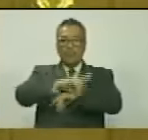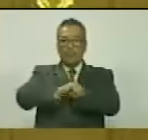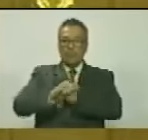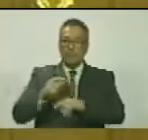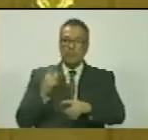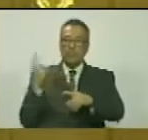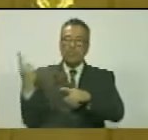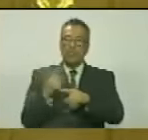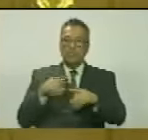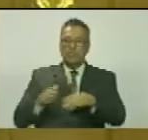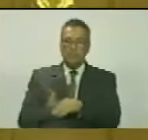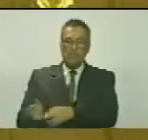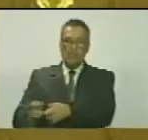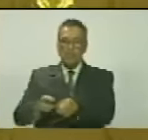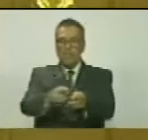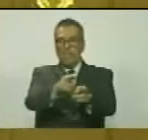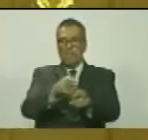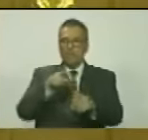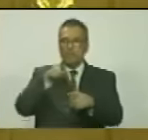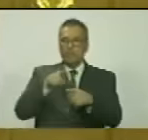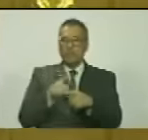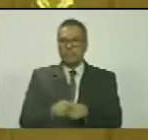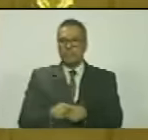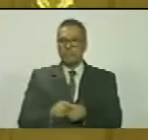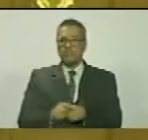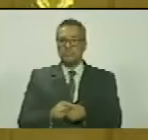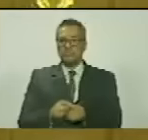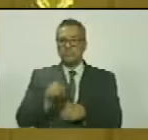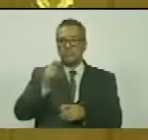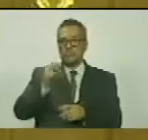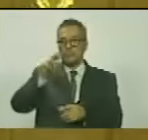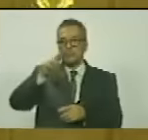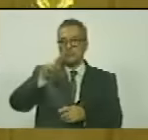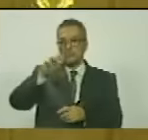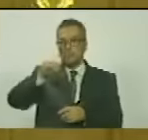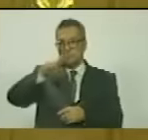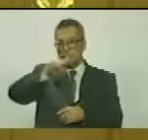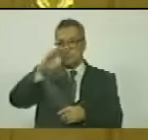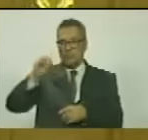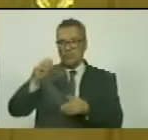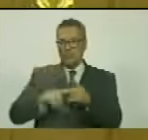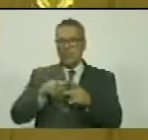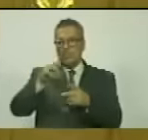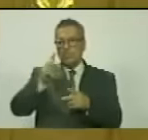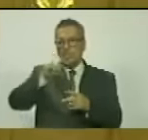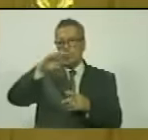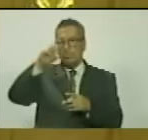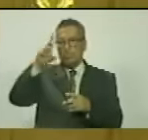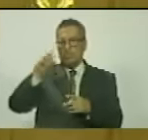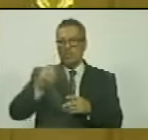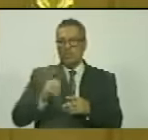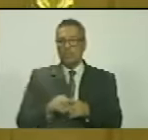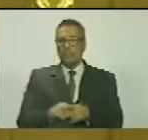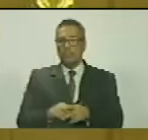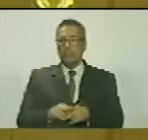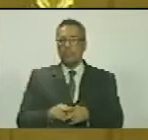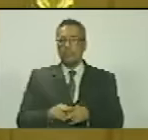Cruzaron el río Cuyuní en dirección hacia Tumeremo, el Callao, el Dorado y Upata,